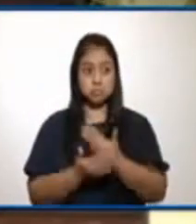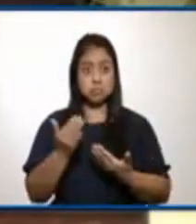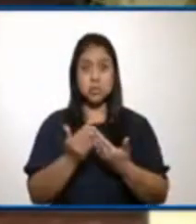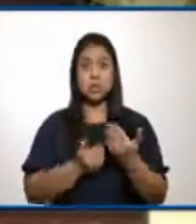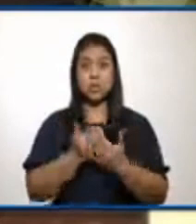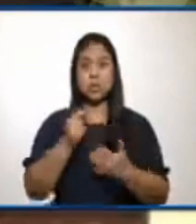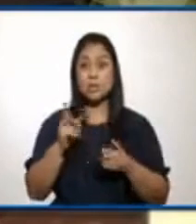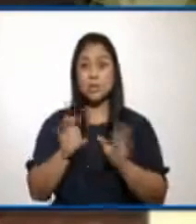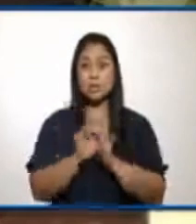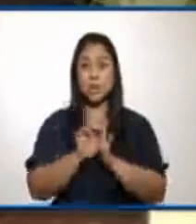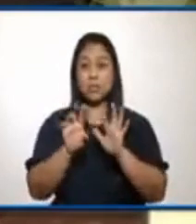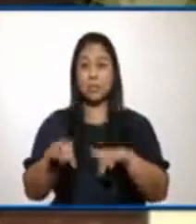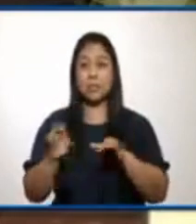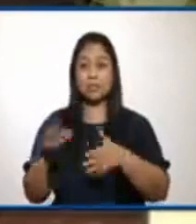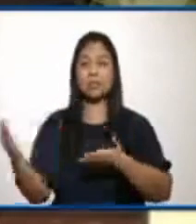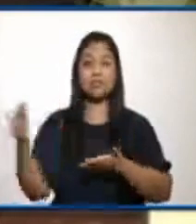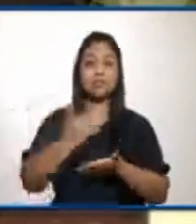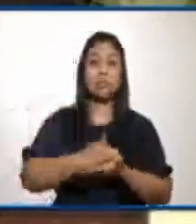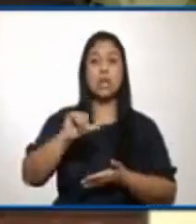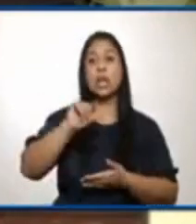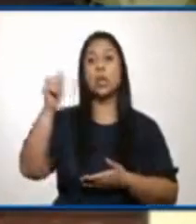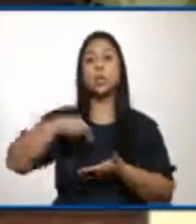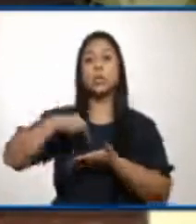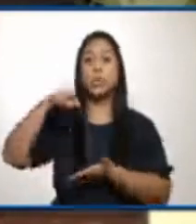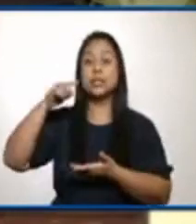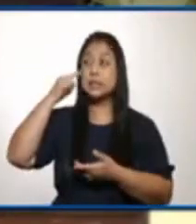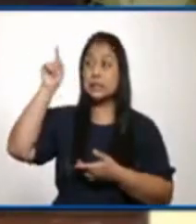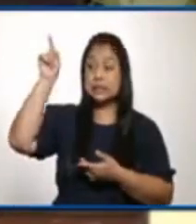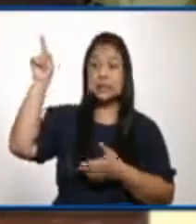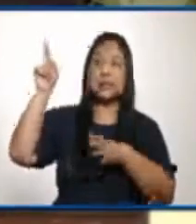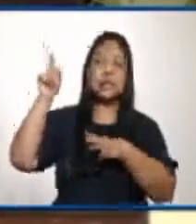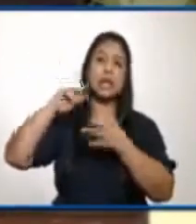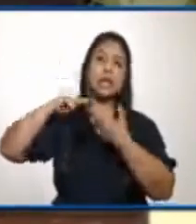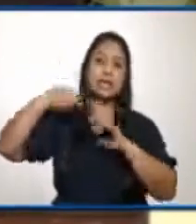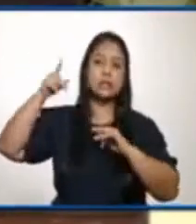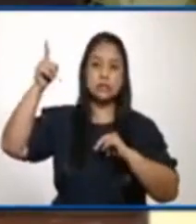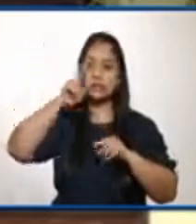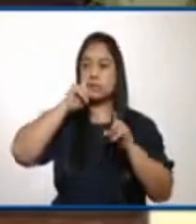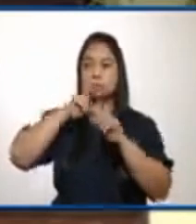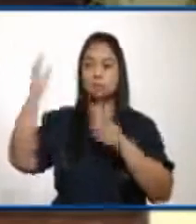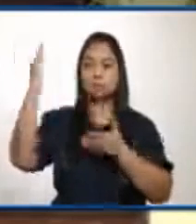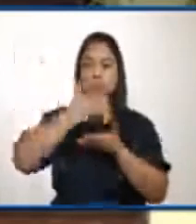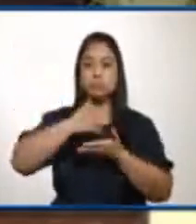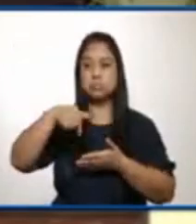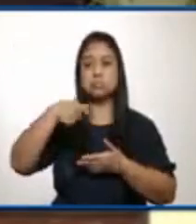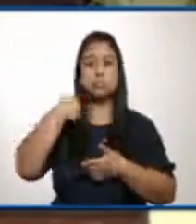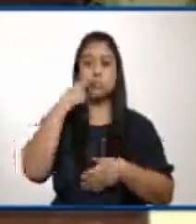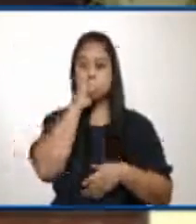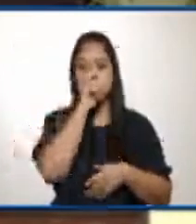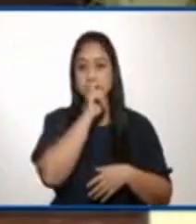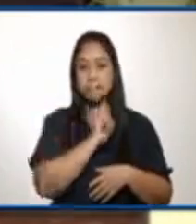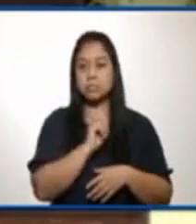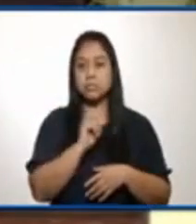personas que habían ingresado de los países en donde circula esta cepa, le comento que hasta el momento no se ha